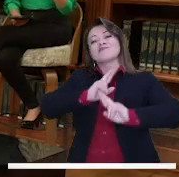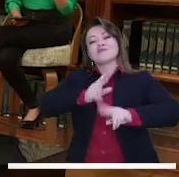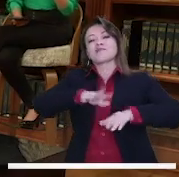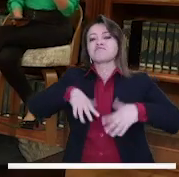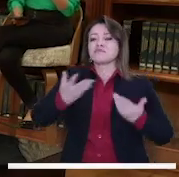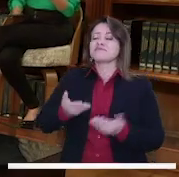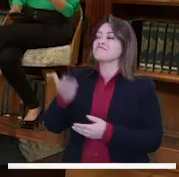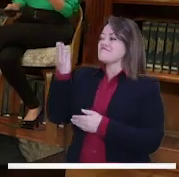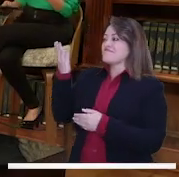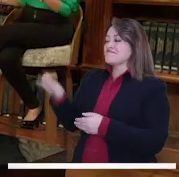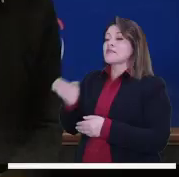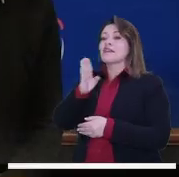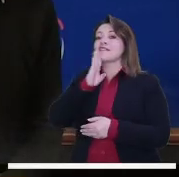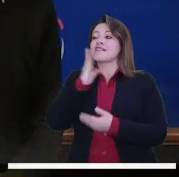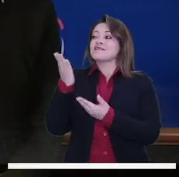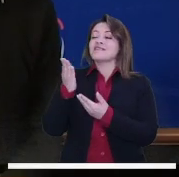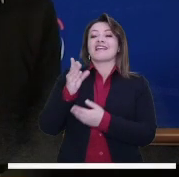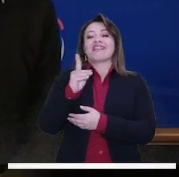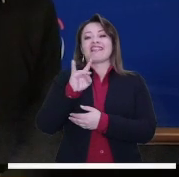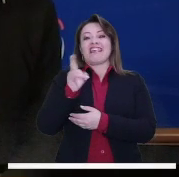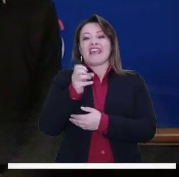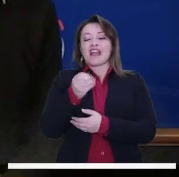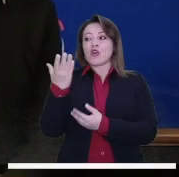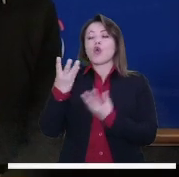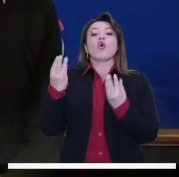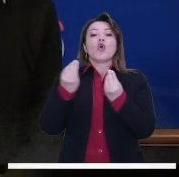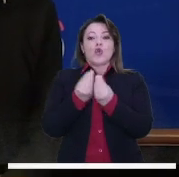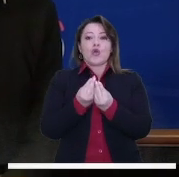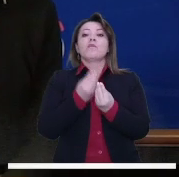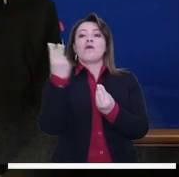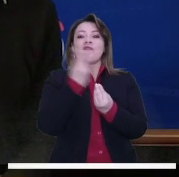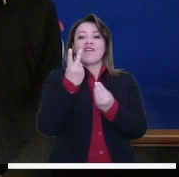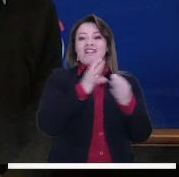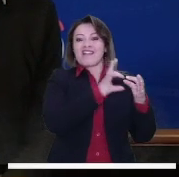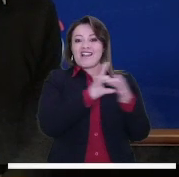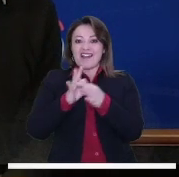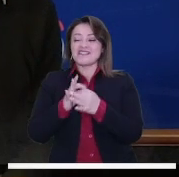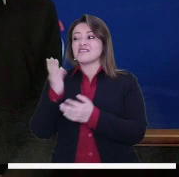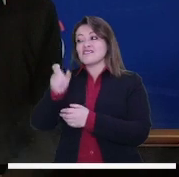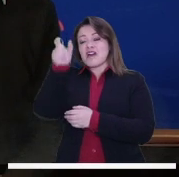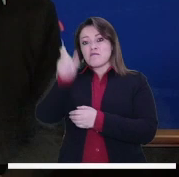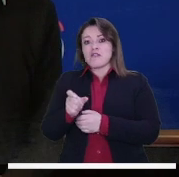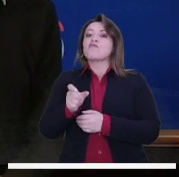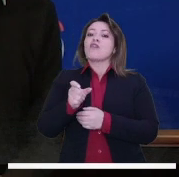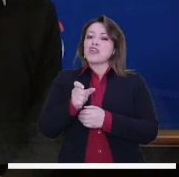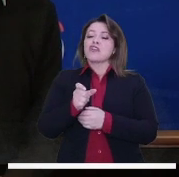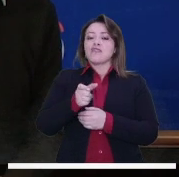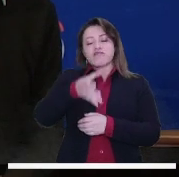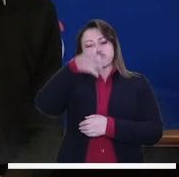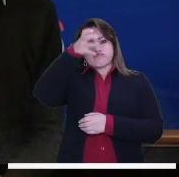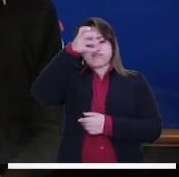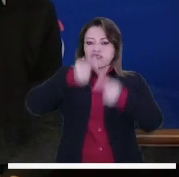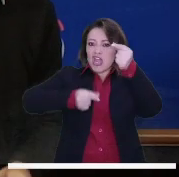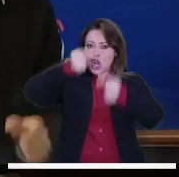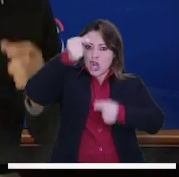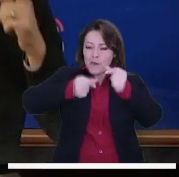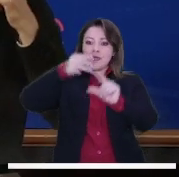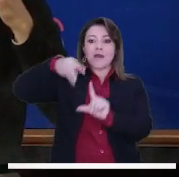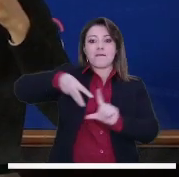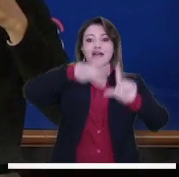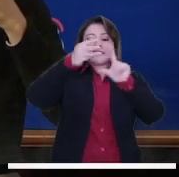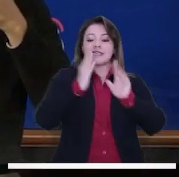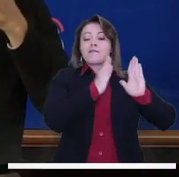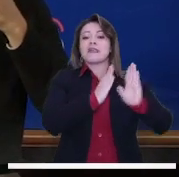para resolver todas estas dudas. Estamos hablando del concejal Diego Lacerna, del partido Alianza Verde, quien estudió Ciencia, Política y